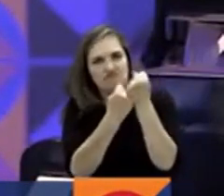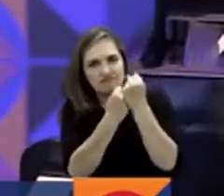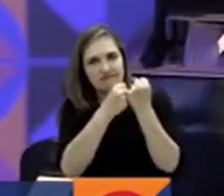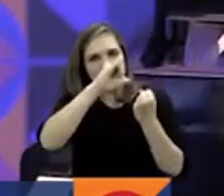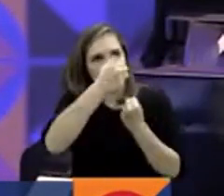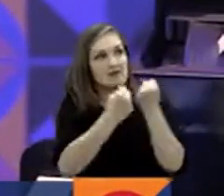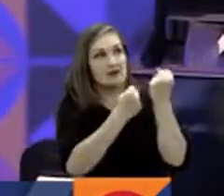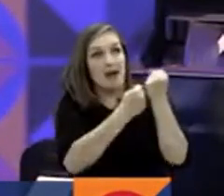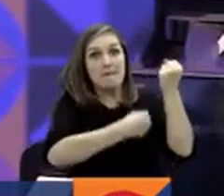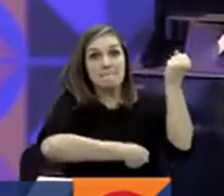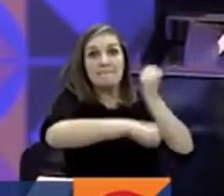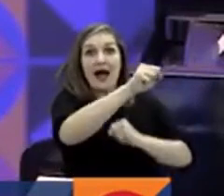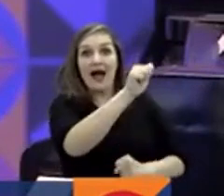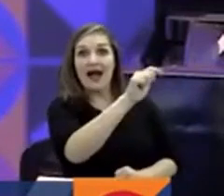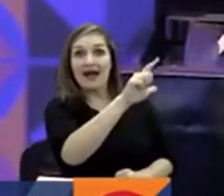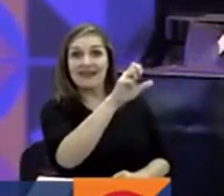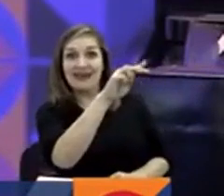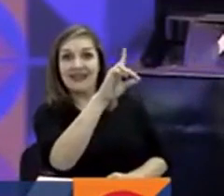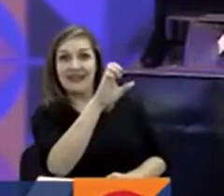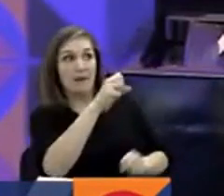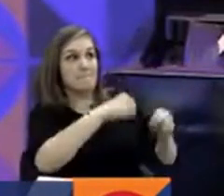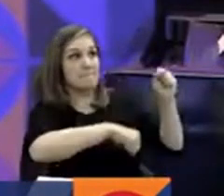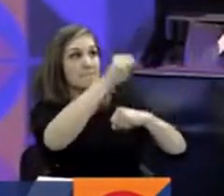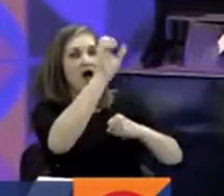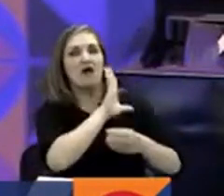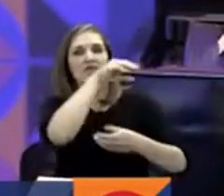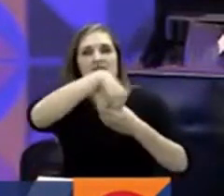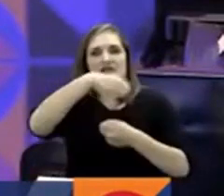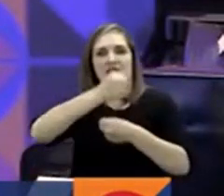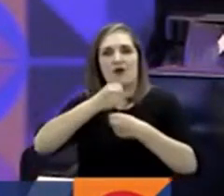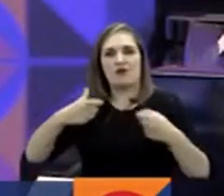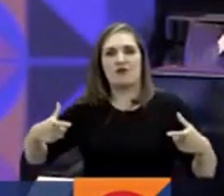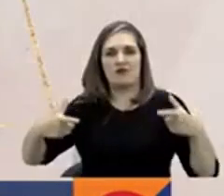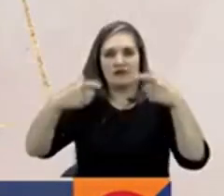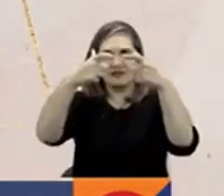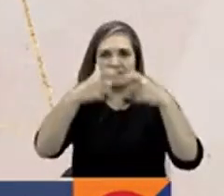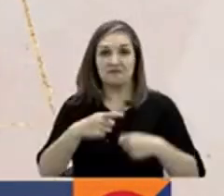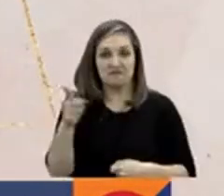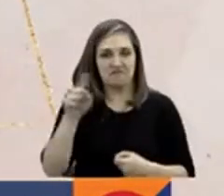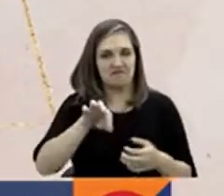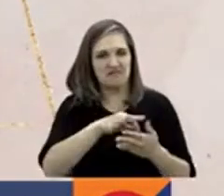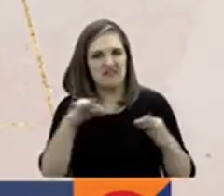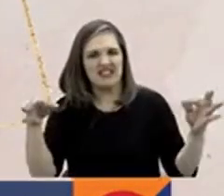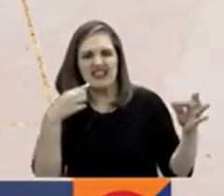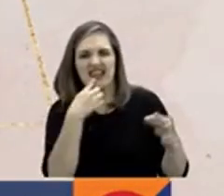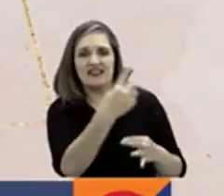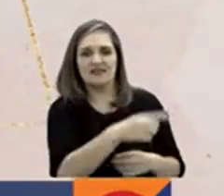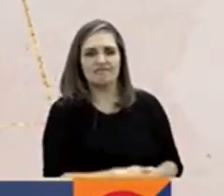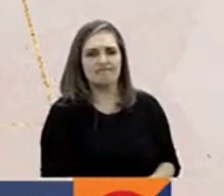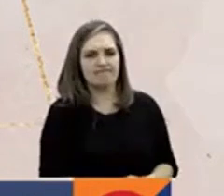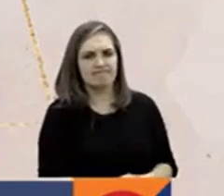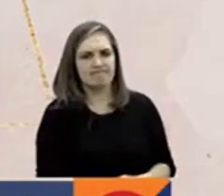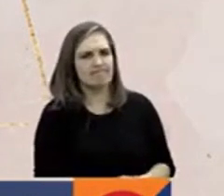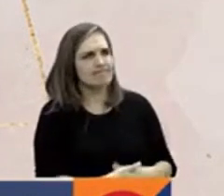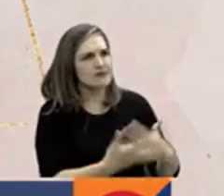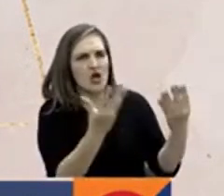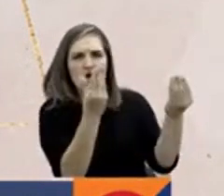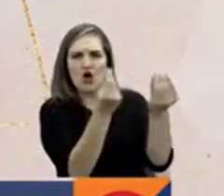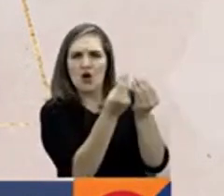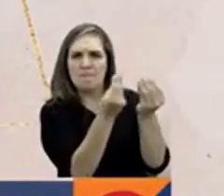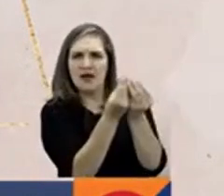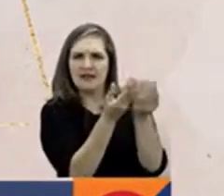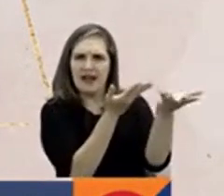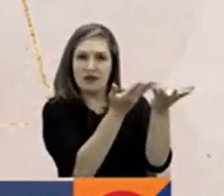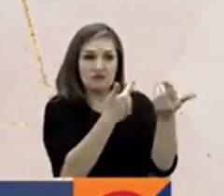cuando Allende ganó fue uno de los congresistas chilenos. Tercer verso. Compañeros, enterradme en Isla Negra,